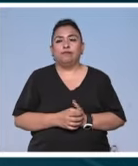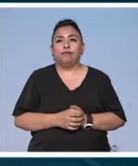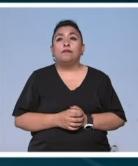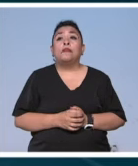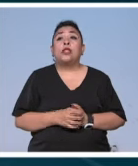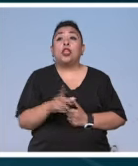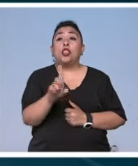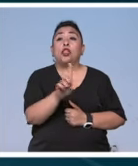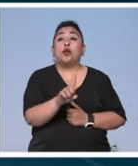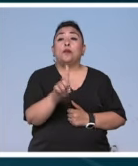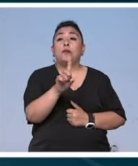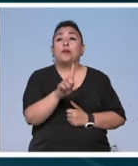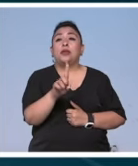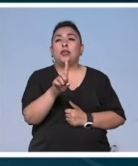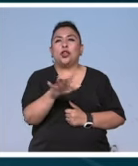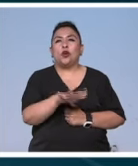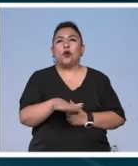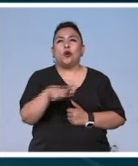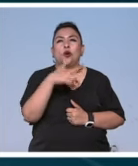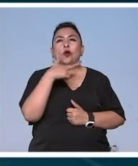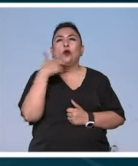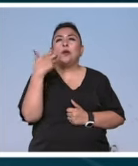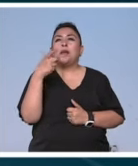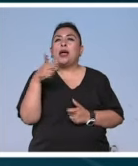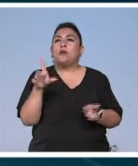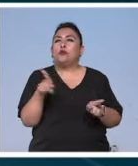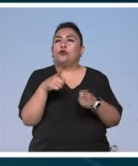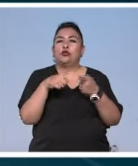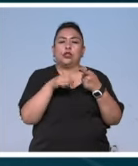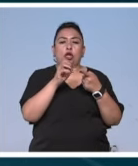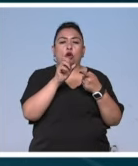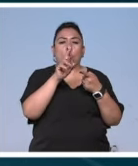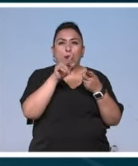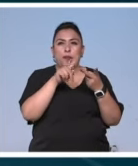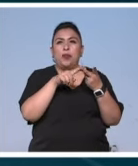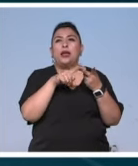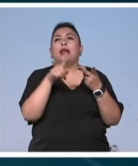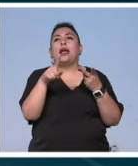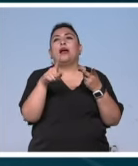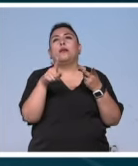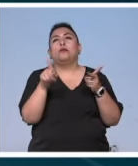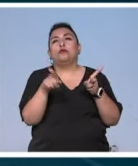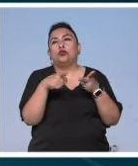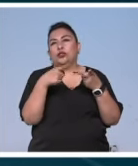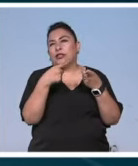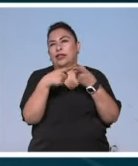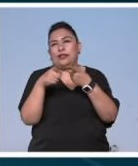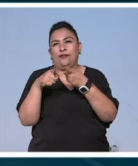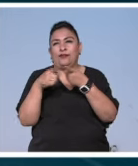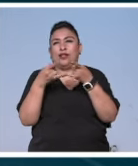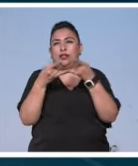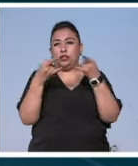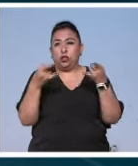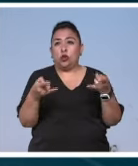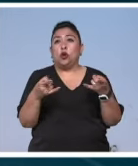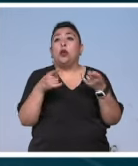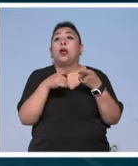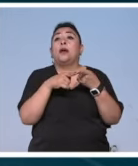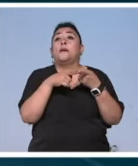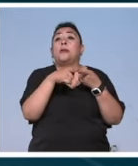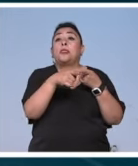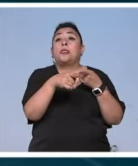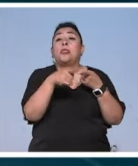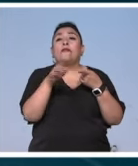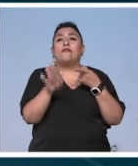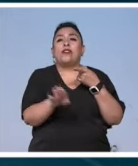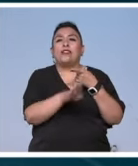este domingo la colonia Roma se vestirá de música desde ópera pasando por una mezcla de musicales históricos entre los que figuran